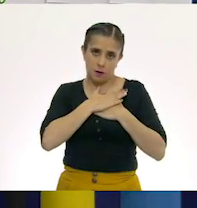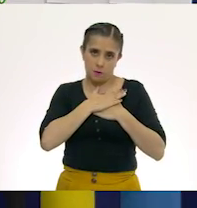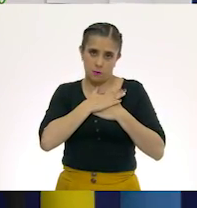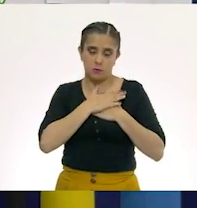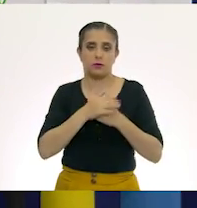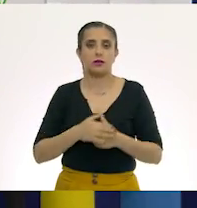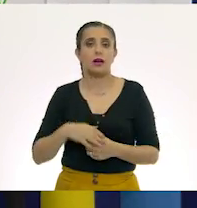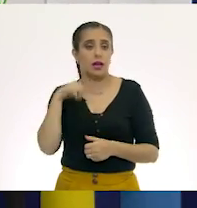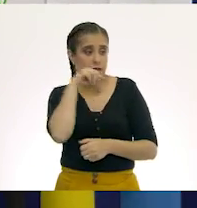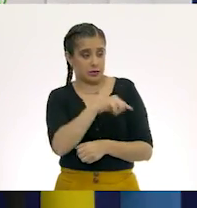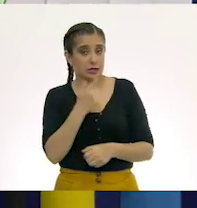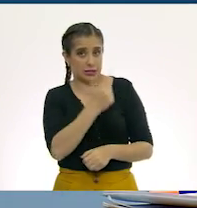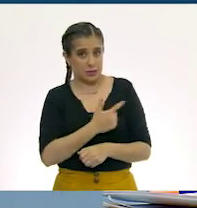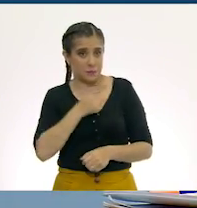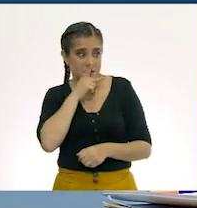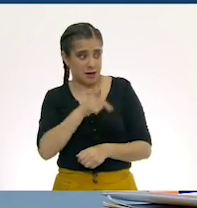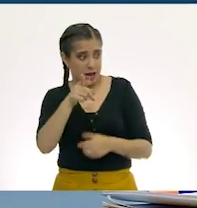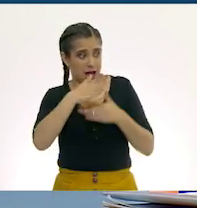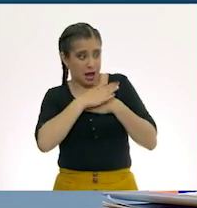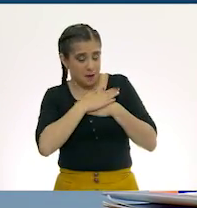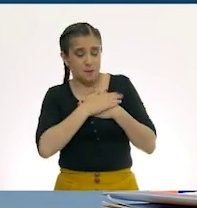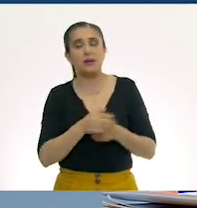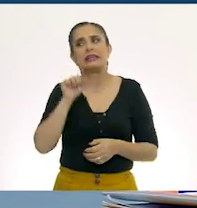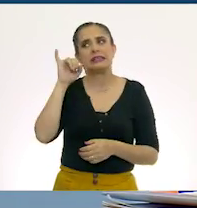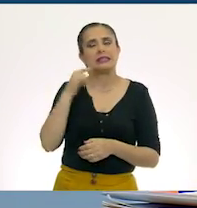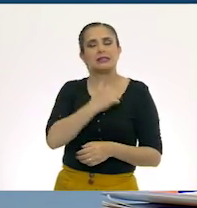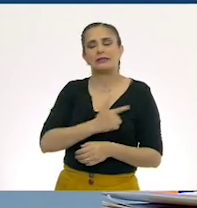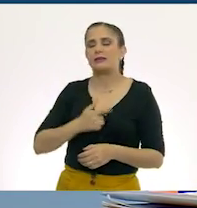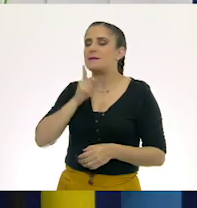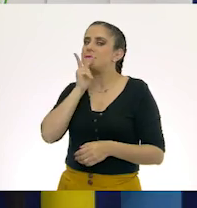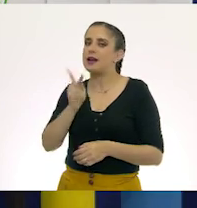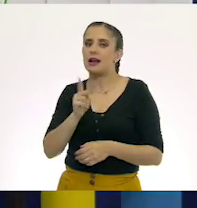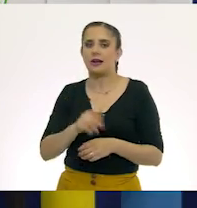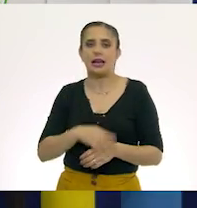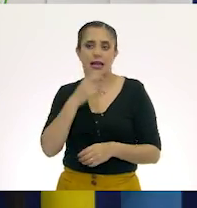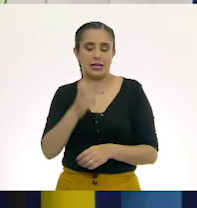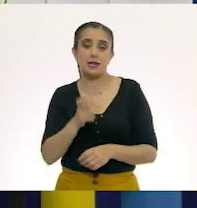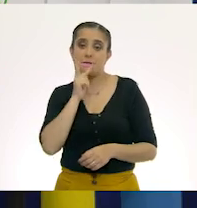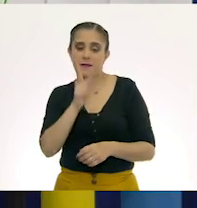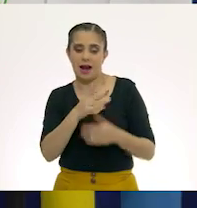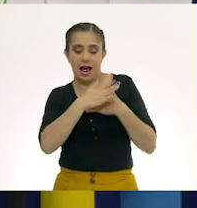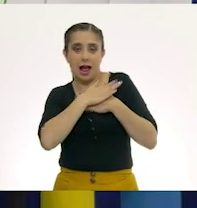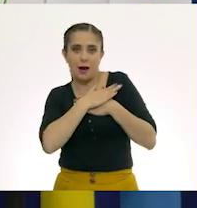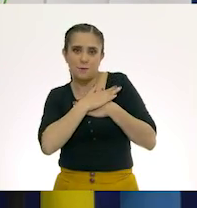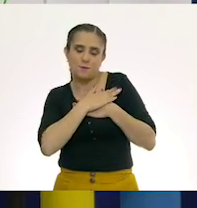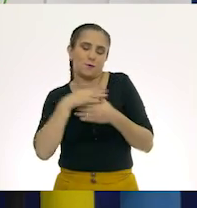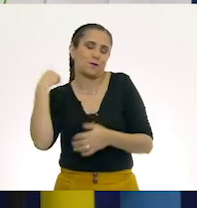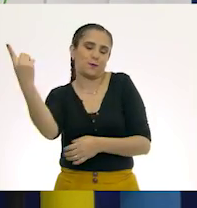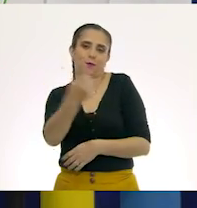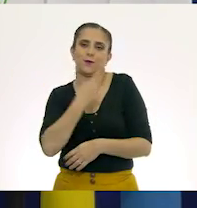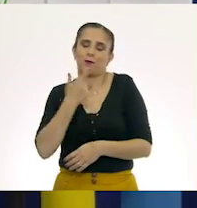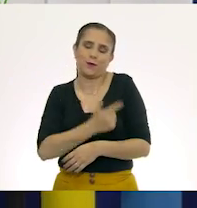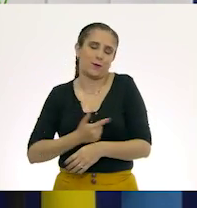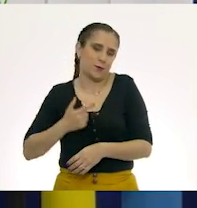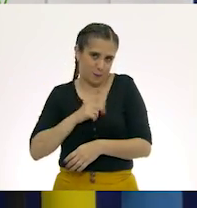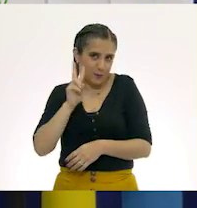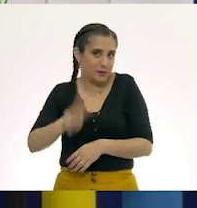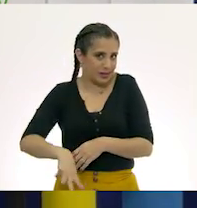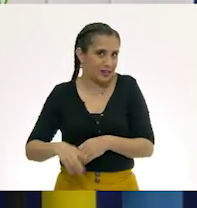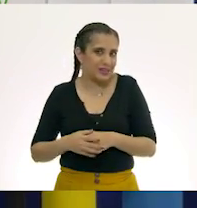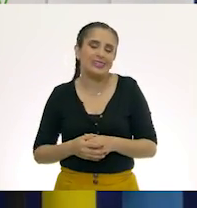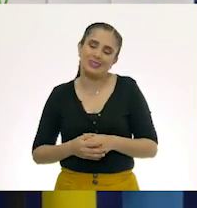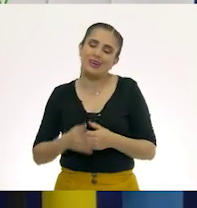¿Te gusta la palabra, Raulito? Sí, me encanta. ¿Sí? Sí, esta es una de las palabras que más nos gustan a todos, ¿verdad? Sí. La